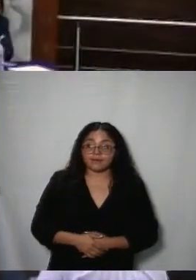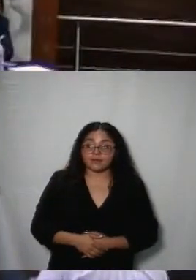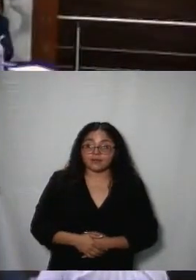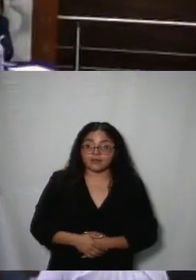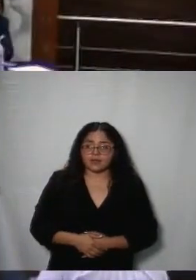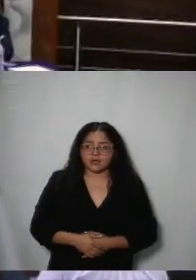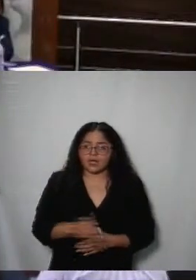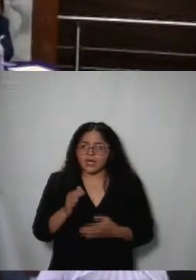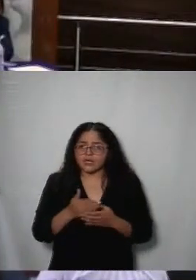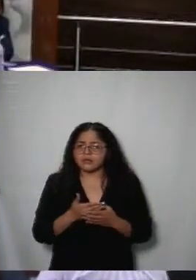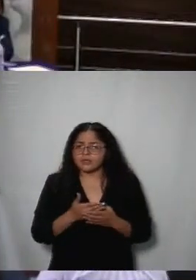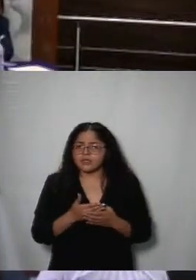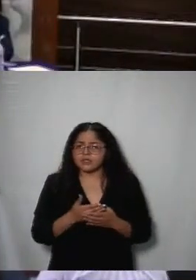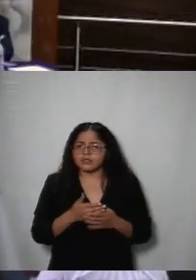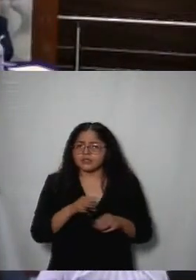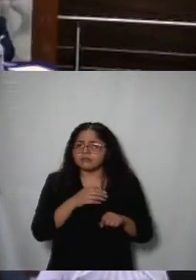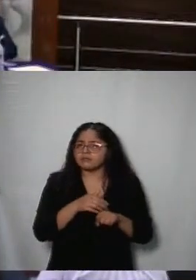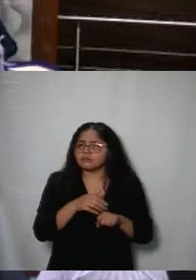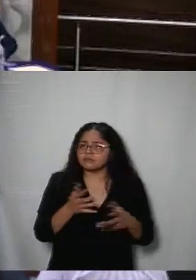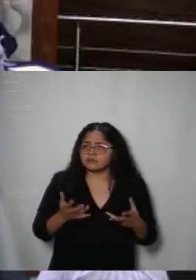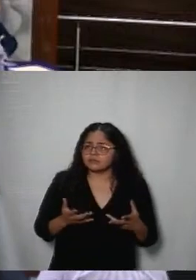Nava Es el expediente